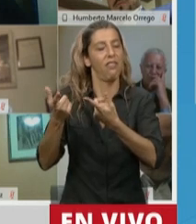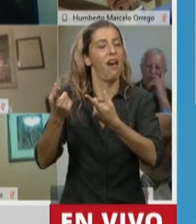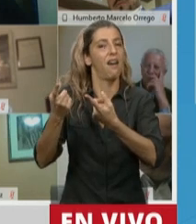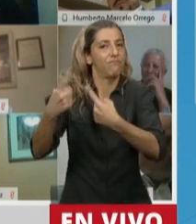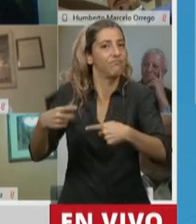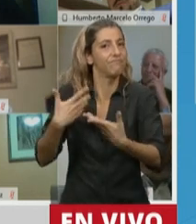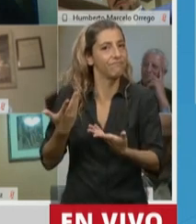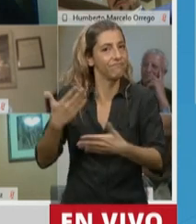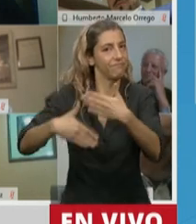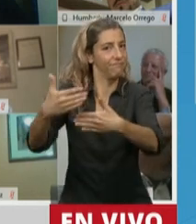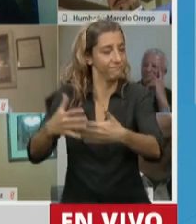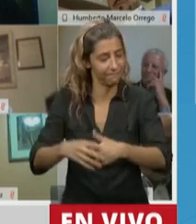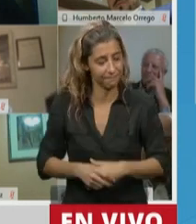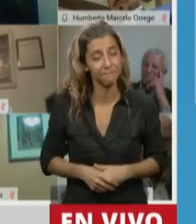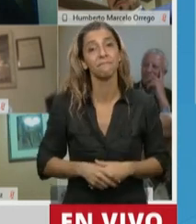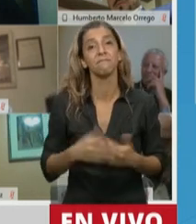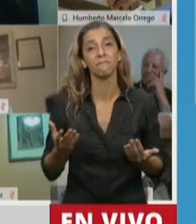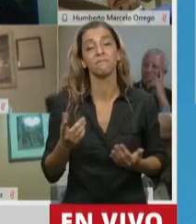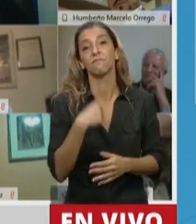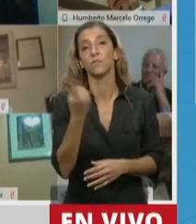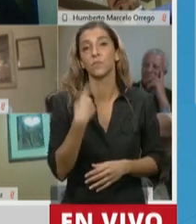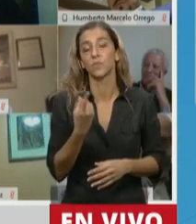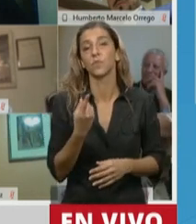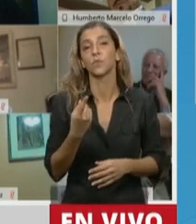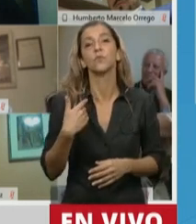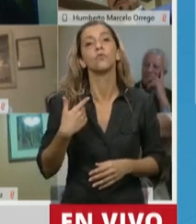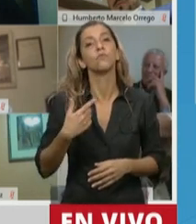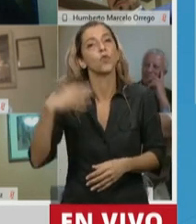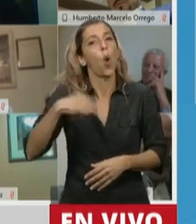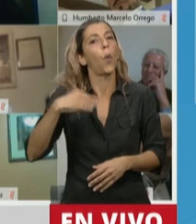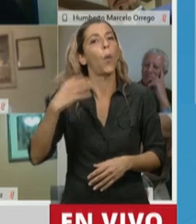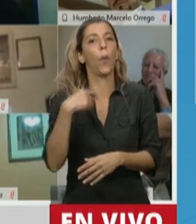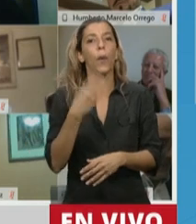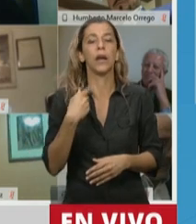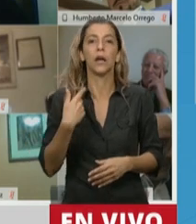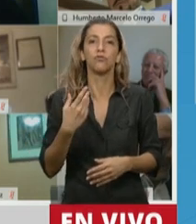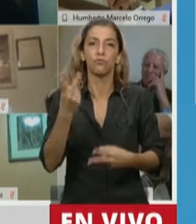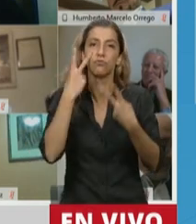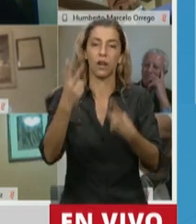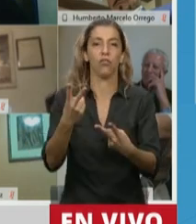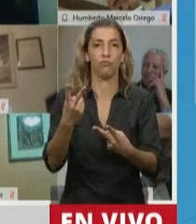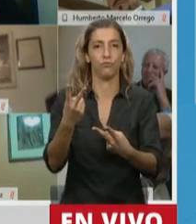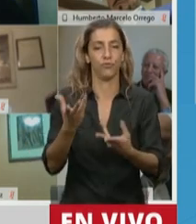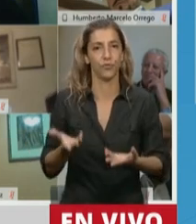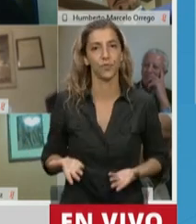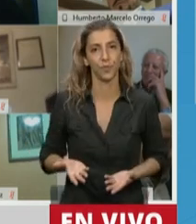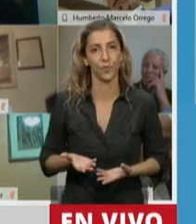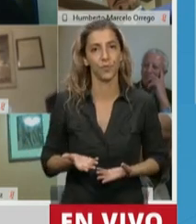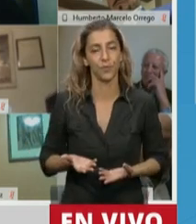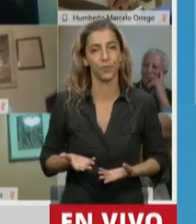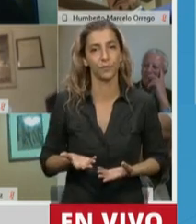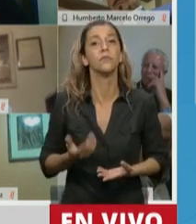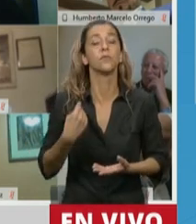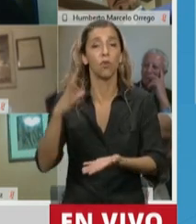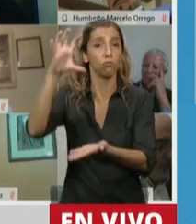sentimos la necesidad y tenemos la obligación pública de reconocer a la LIS, a este